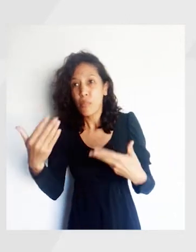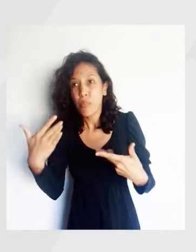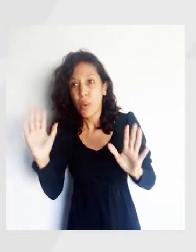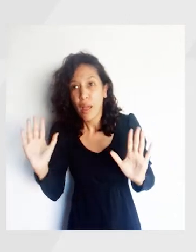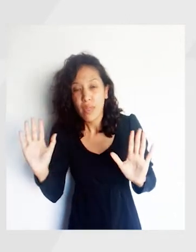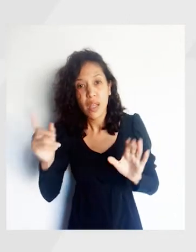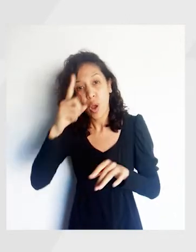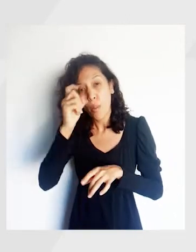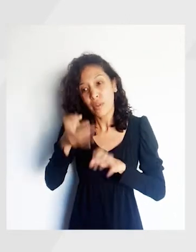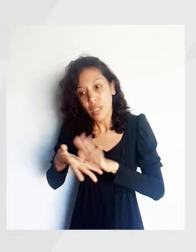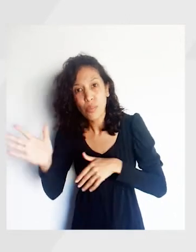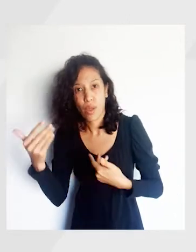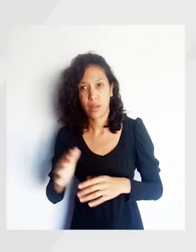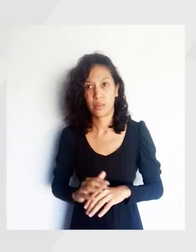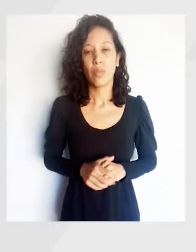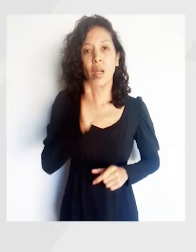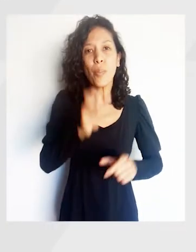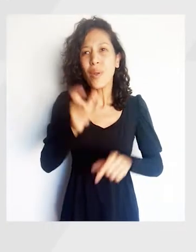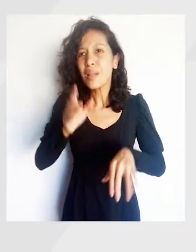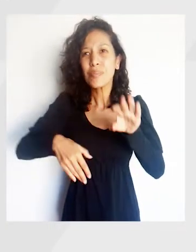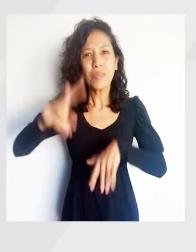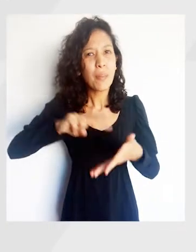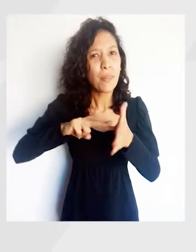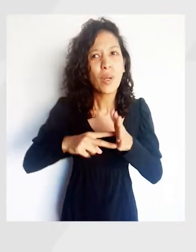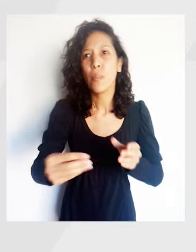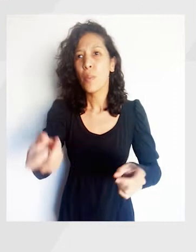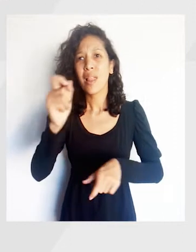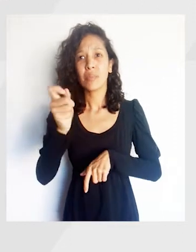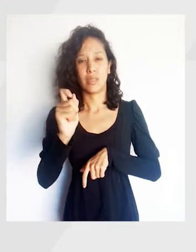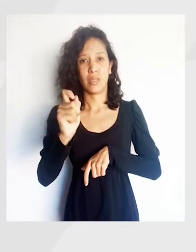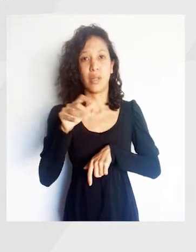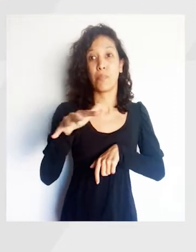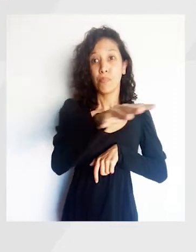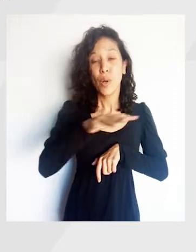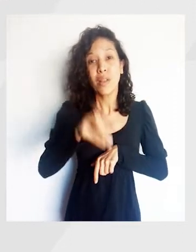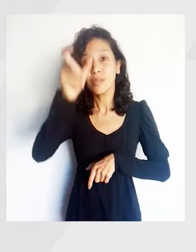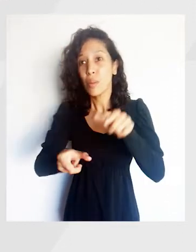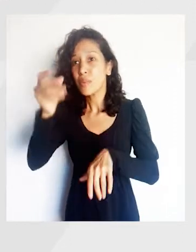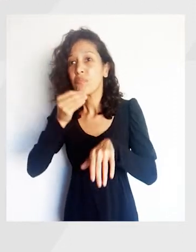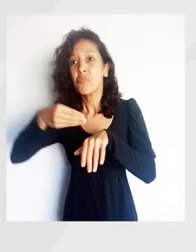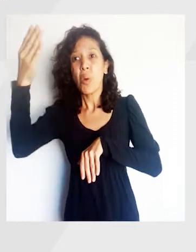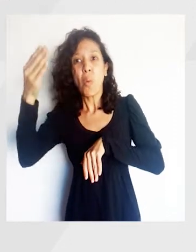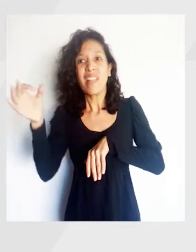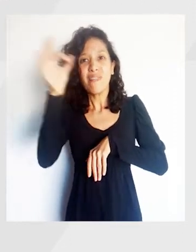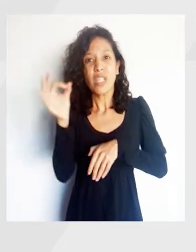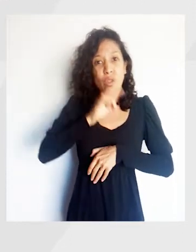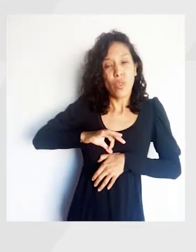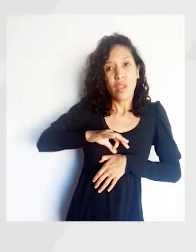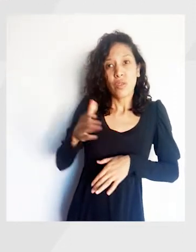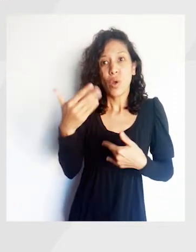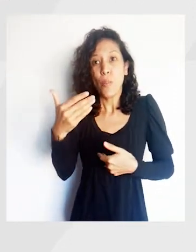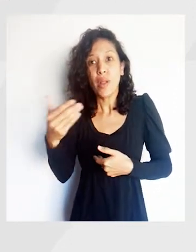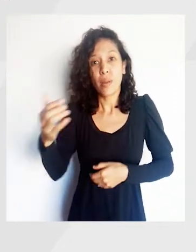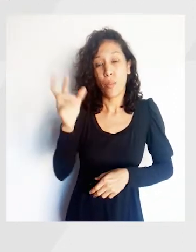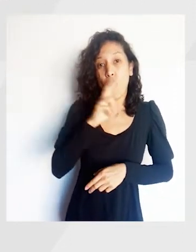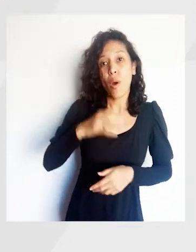y neumonía. Se indicará hospitalización. Quienes poseen mayor riesgo. Puede afectar a cualquier persona de la población. Son más